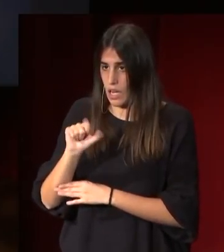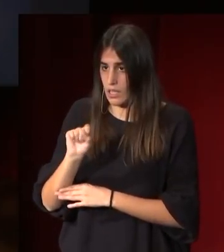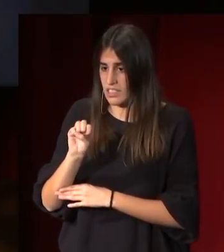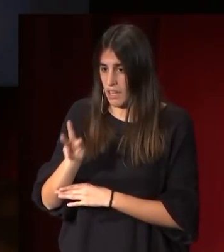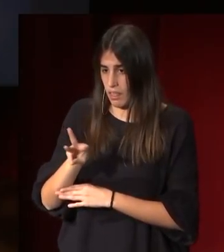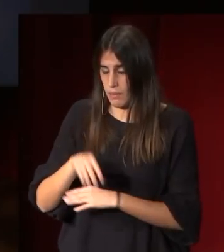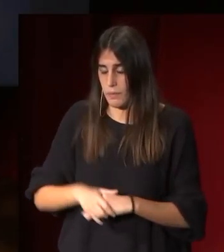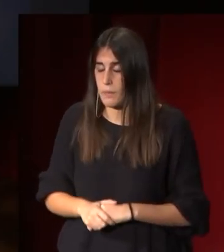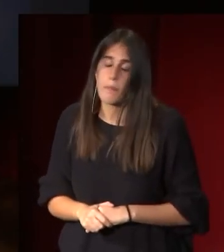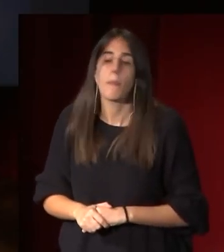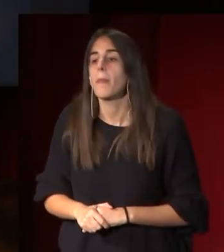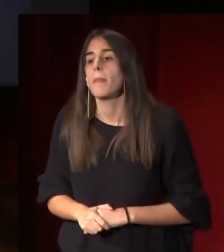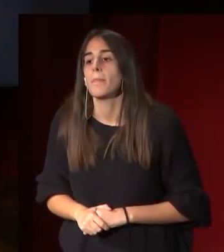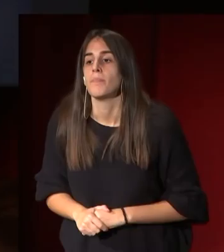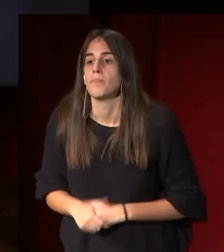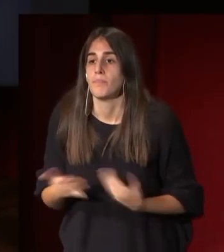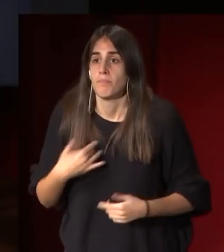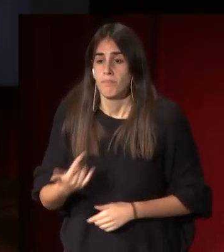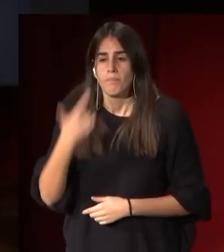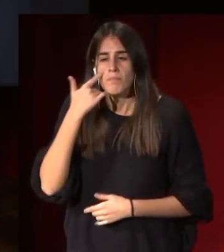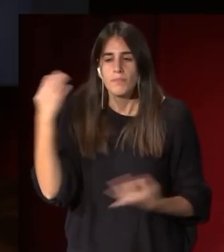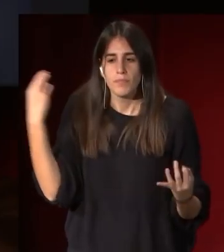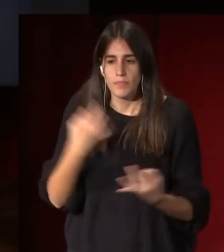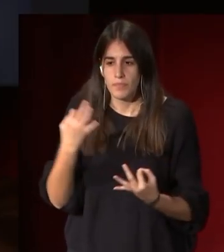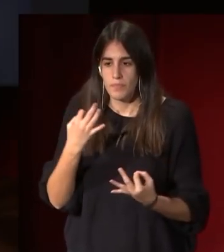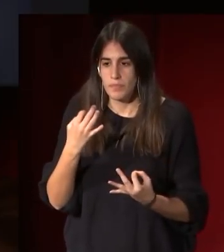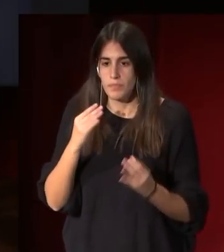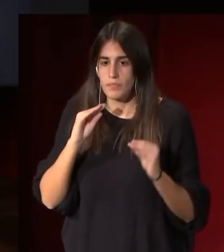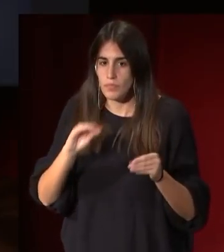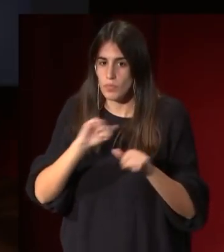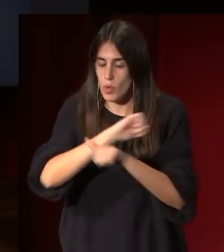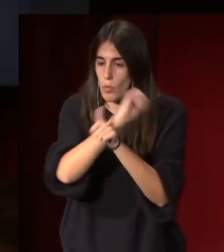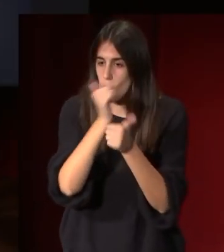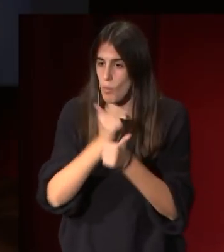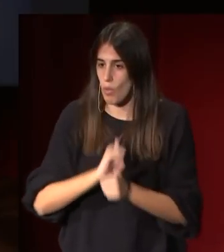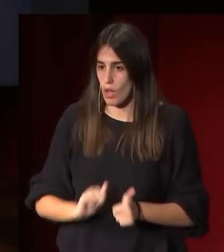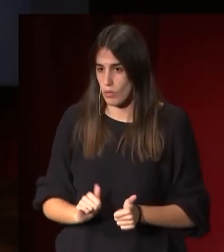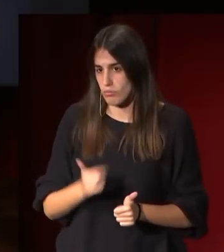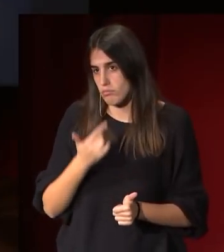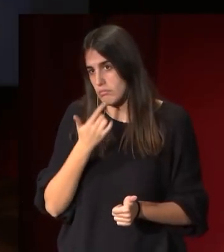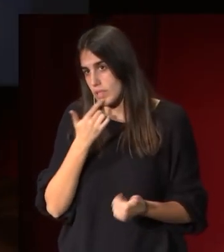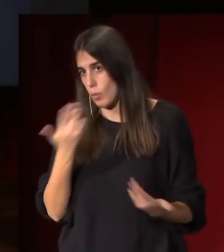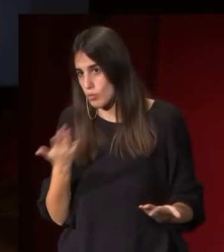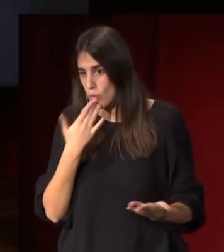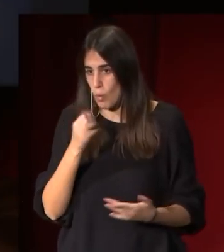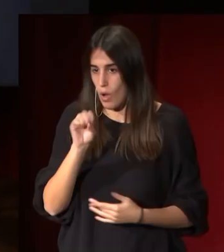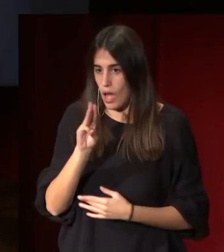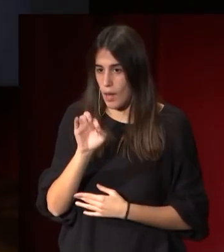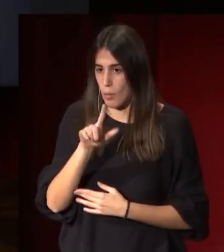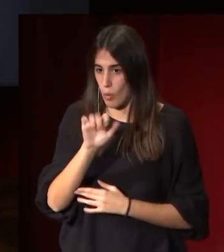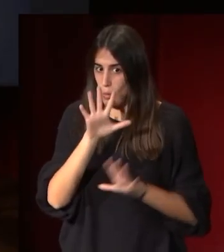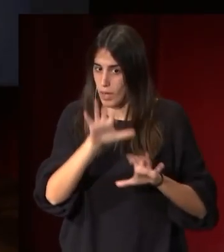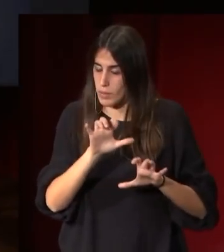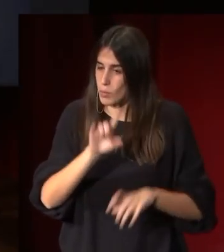ellos vieron cómo él había aprendido no solamente de estos modelos de Apolo, sino también